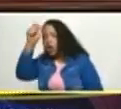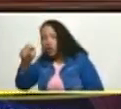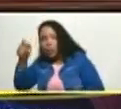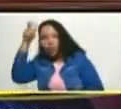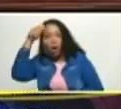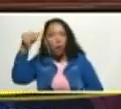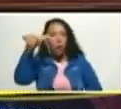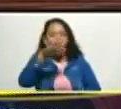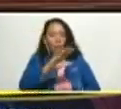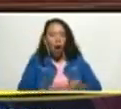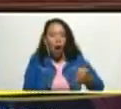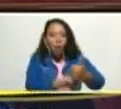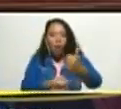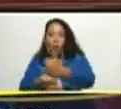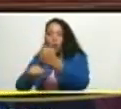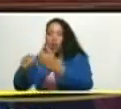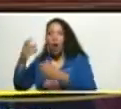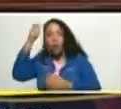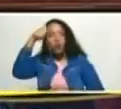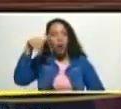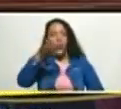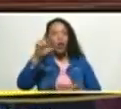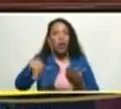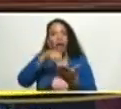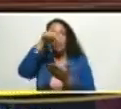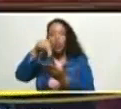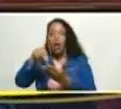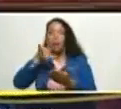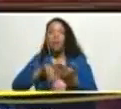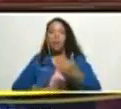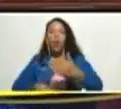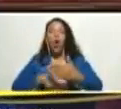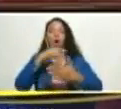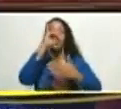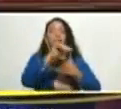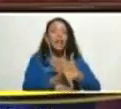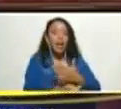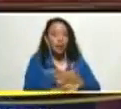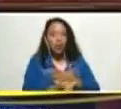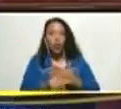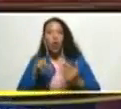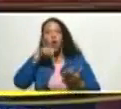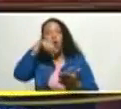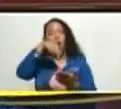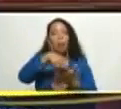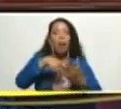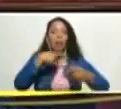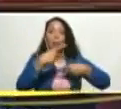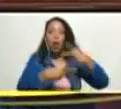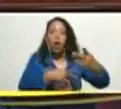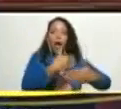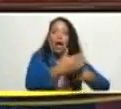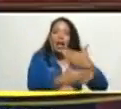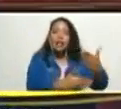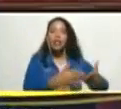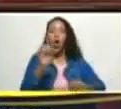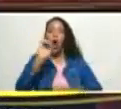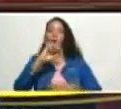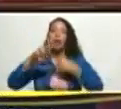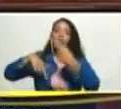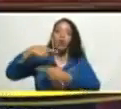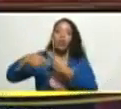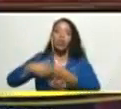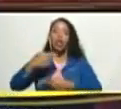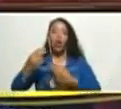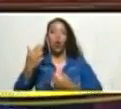proyectos nacionalistas proyectos llamados progresistas o revolucionarios como es